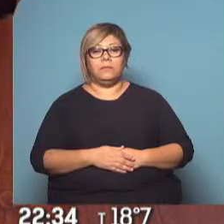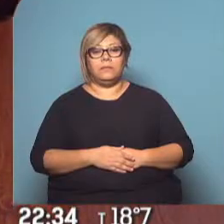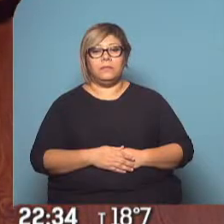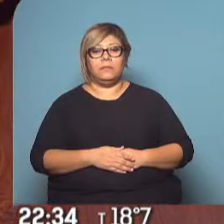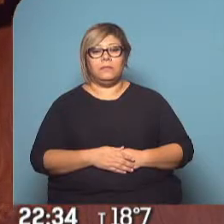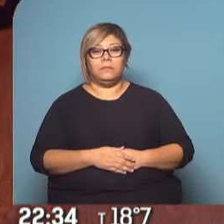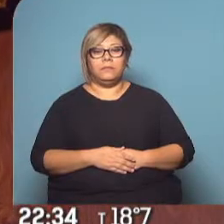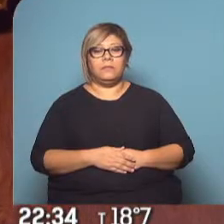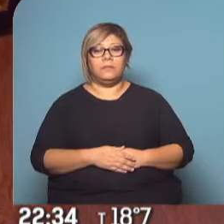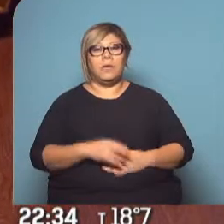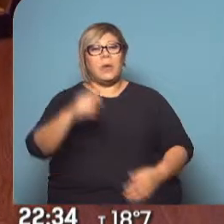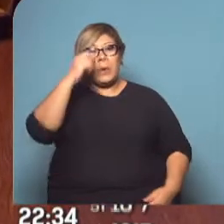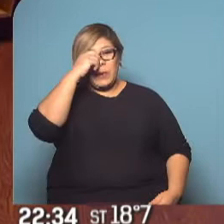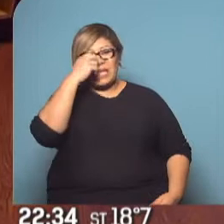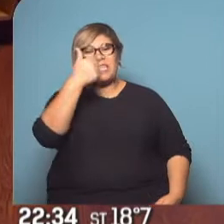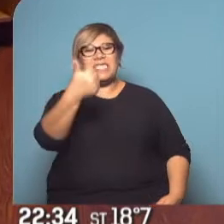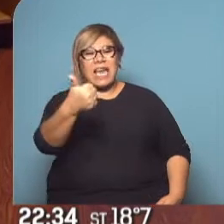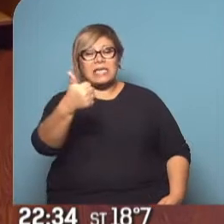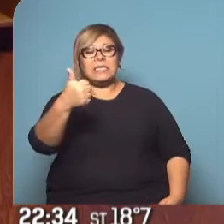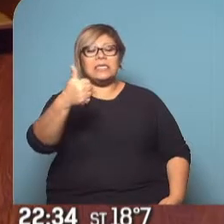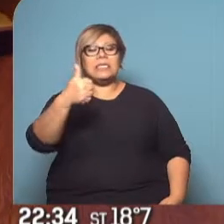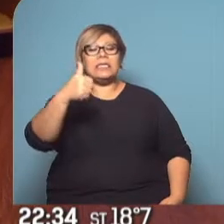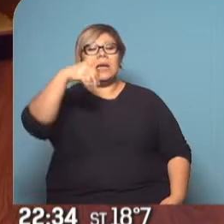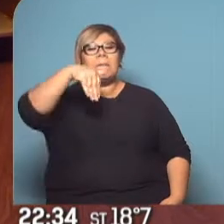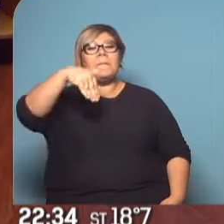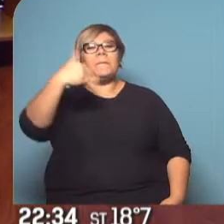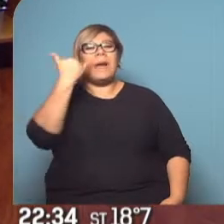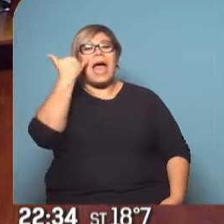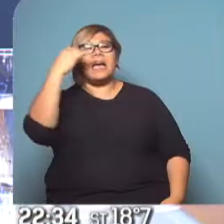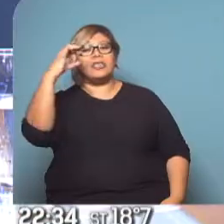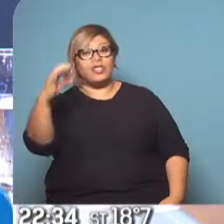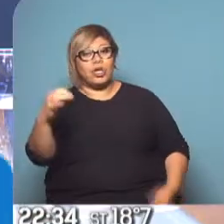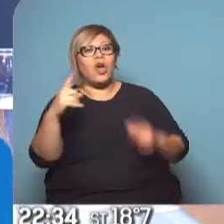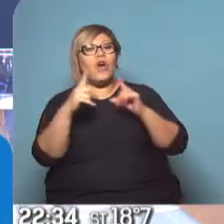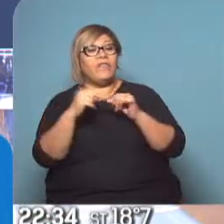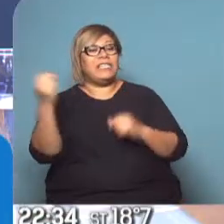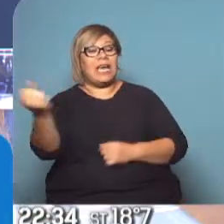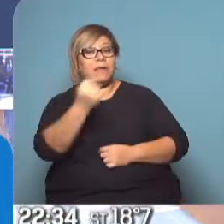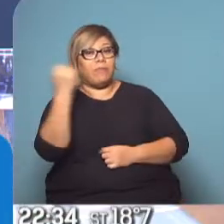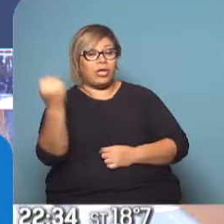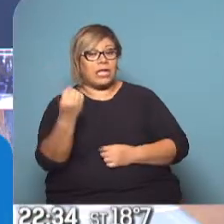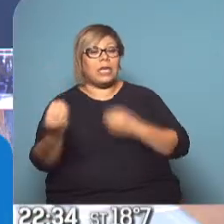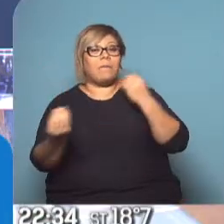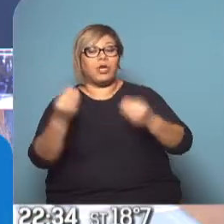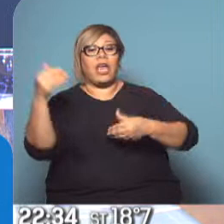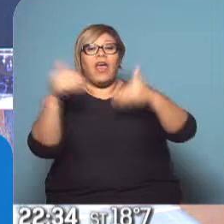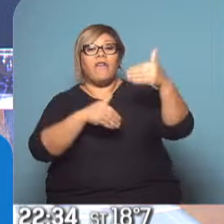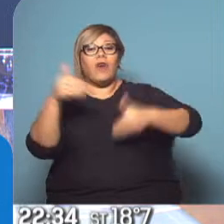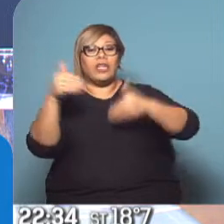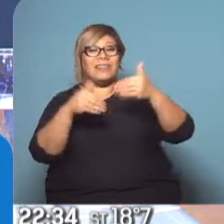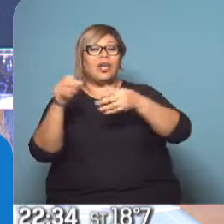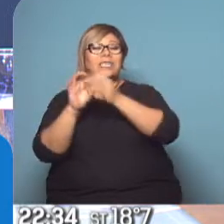El 26 de mayo es la fecha clave, porque ese día hay elecciones autonómicas, hay elecciones municipales y hay elecciones